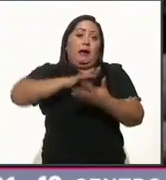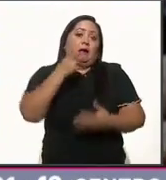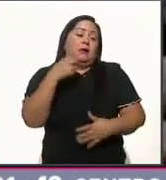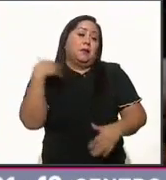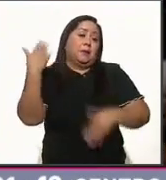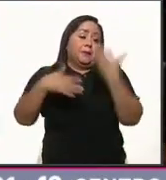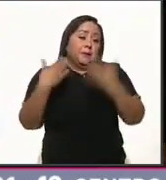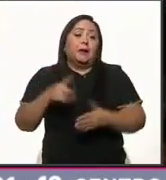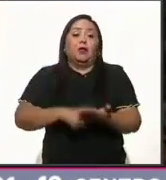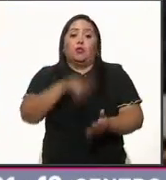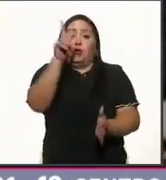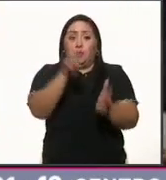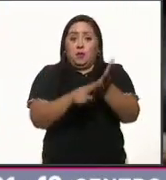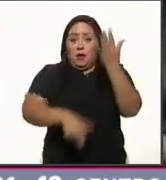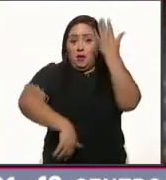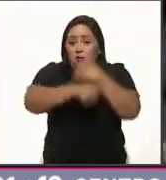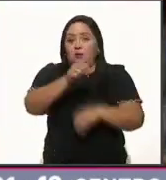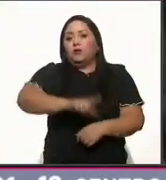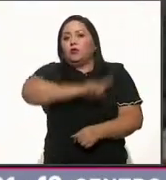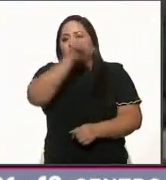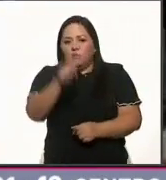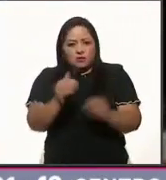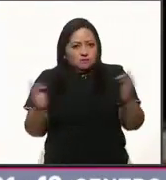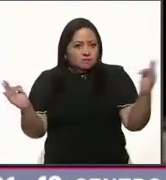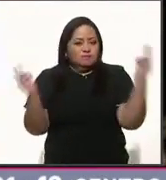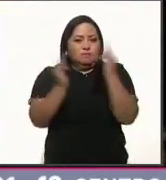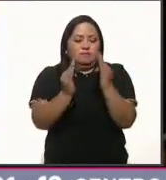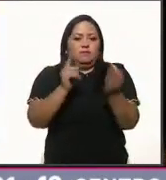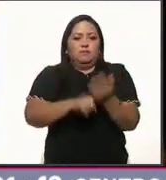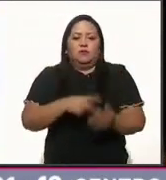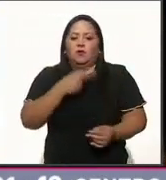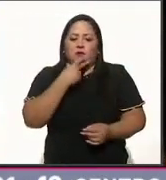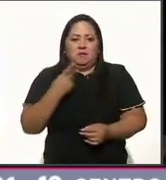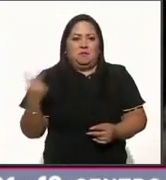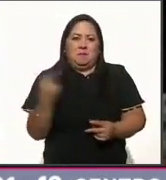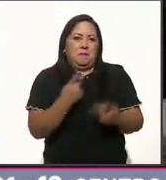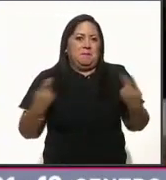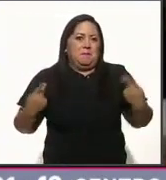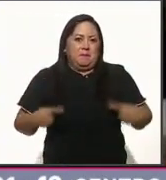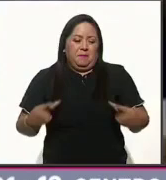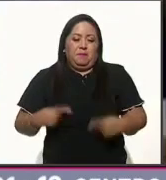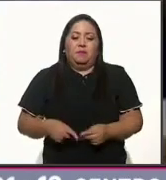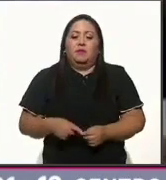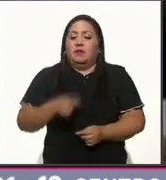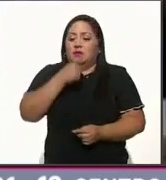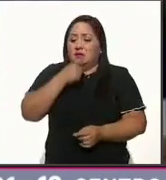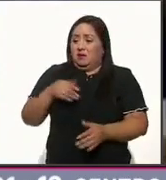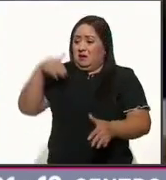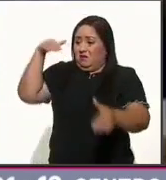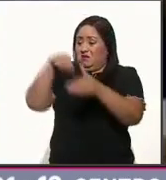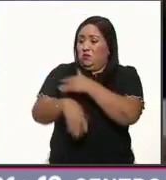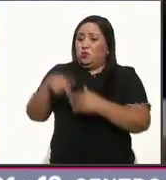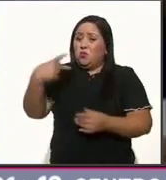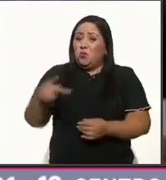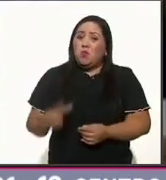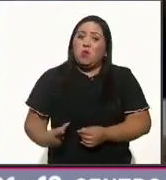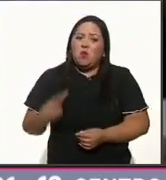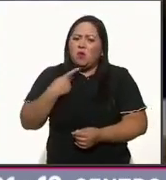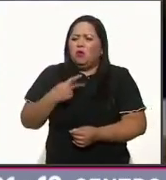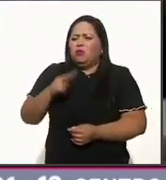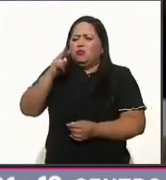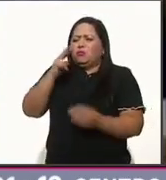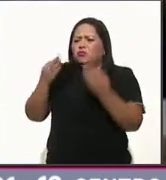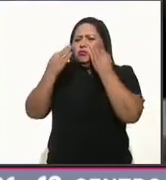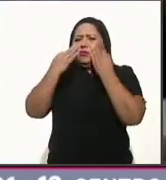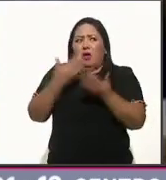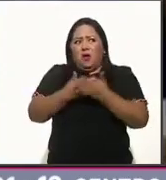2011 ocurrió el tercer enfrentamiento entre estos personajes. El fracaso de su política es evidente.